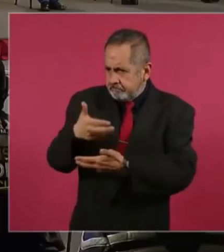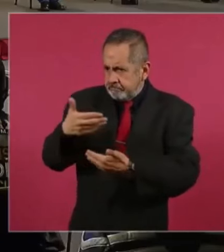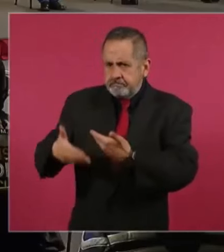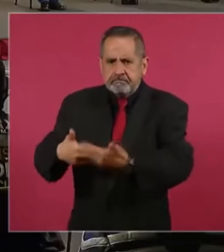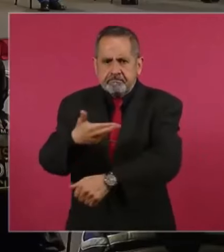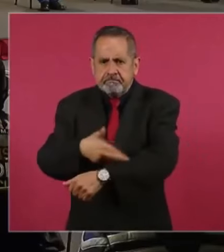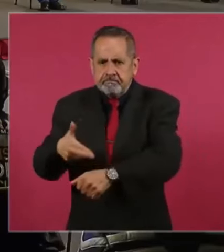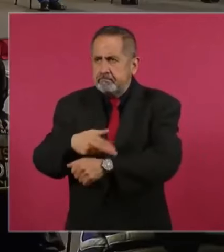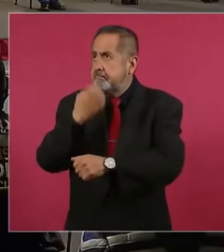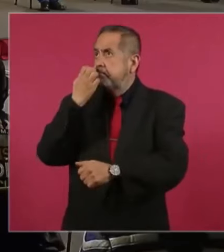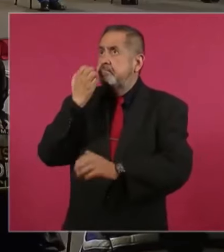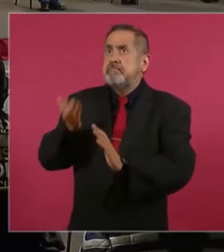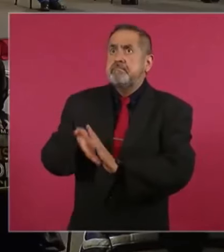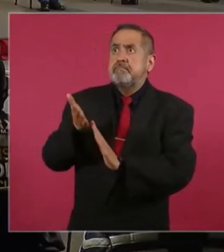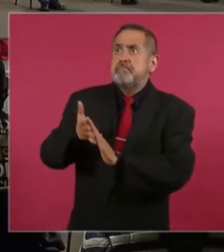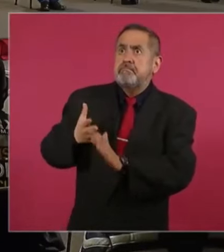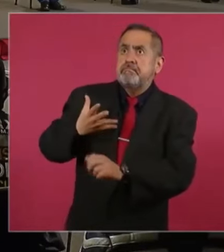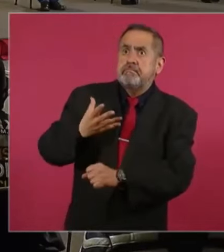gracias. Gracias.